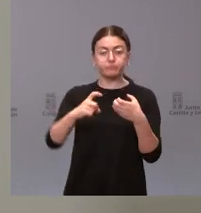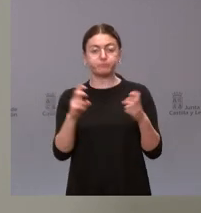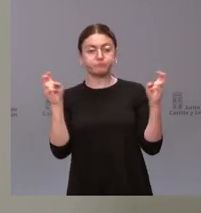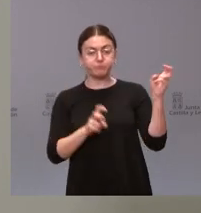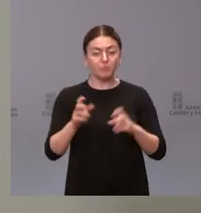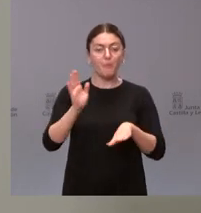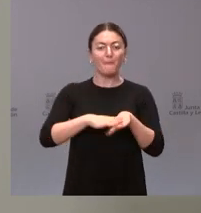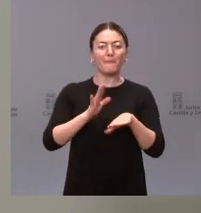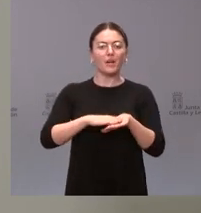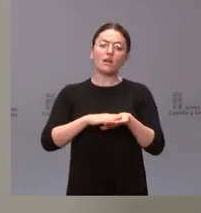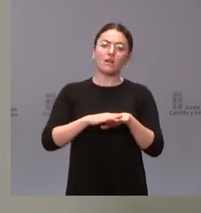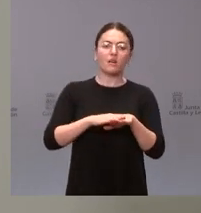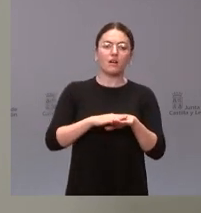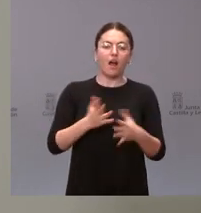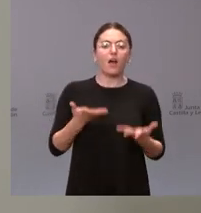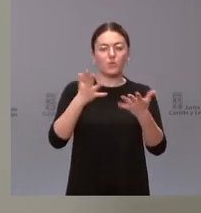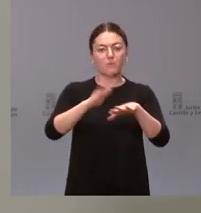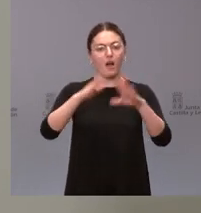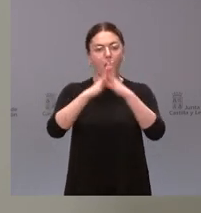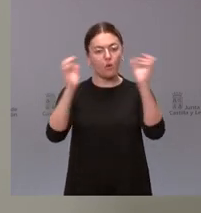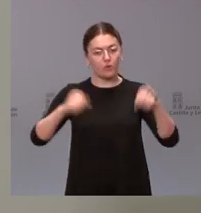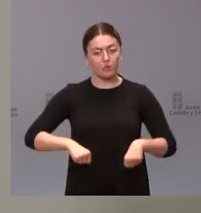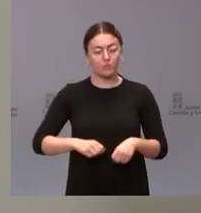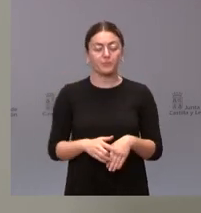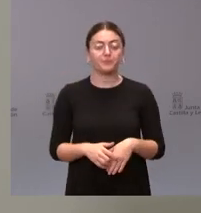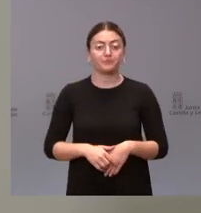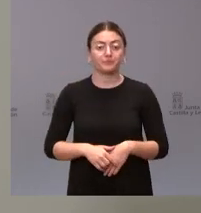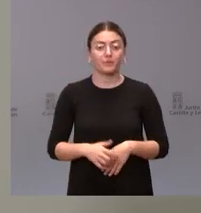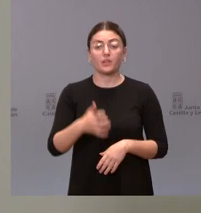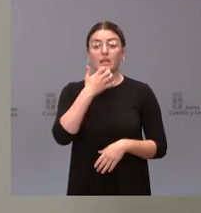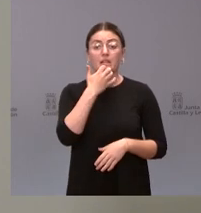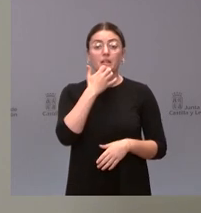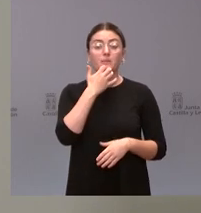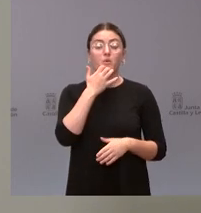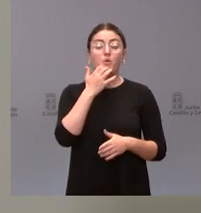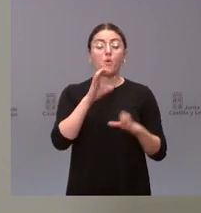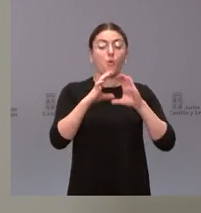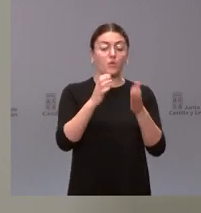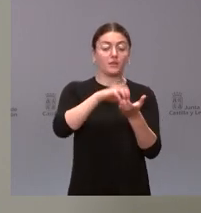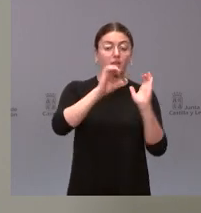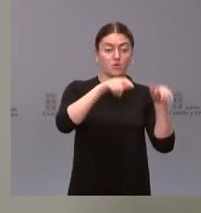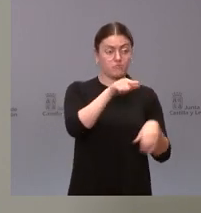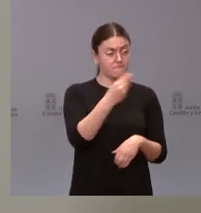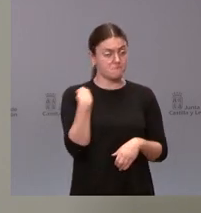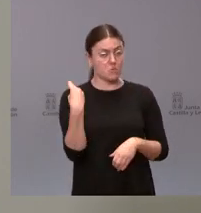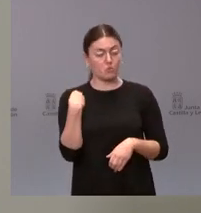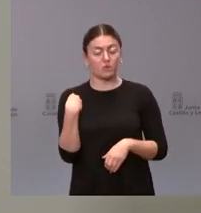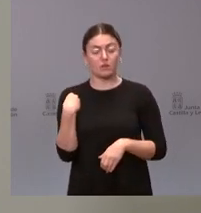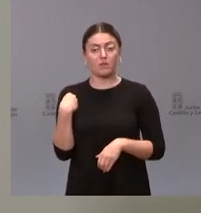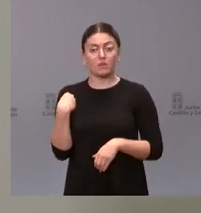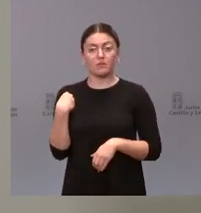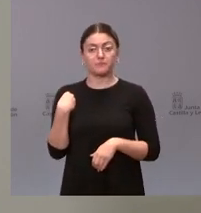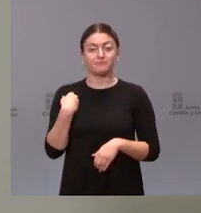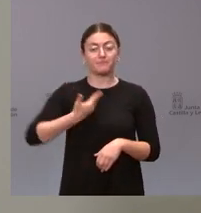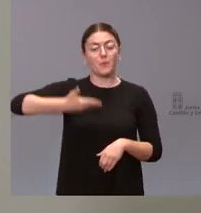a este acuerdo evidentemente en el caso concreto de la Junta de Castilla y León por el que usted me pregunta quien tiene el